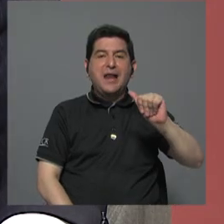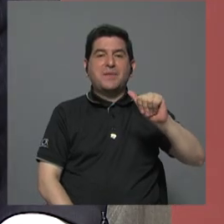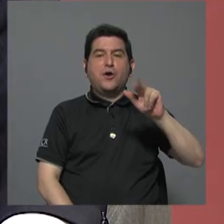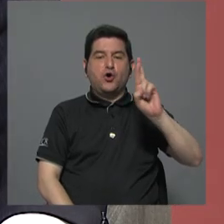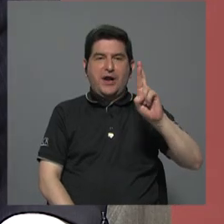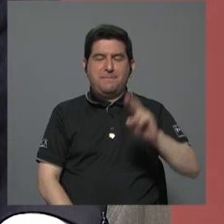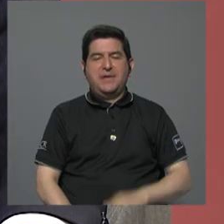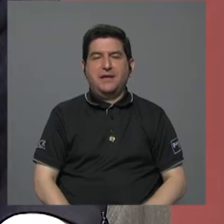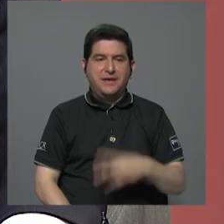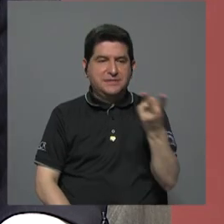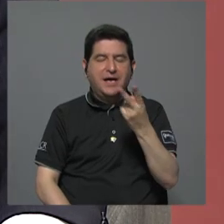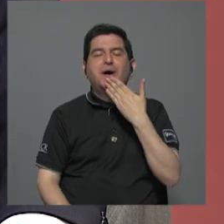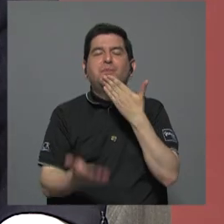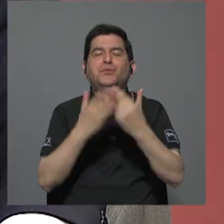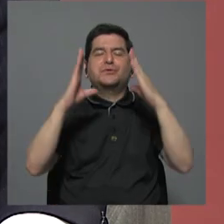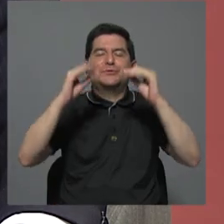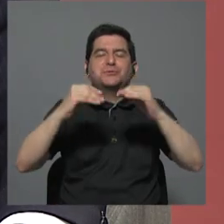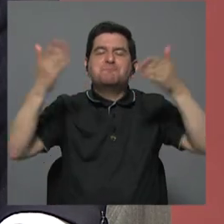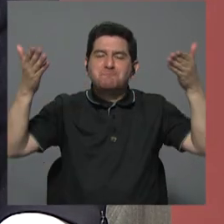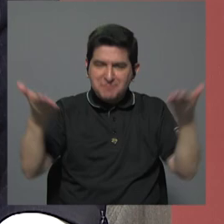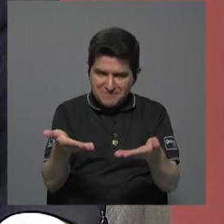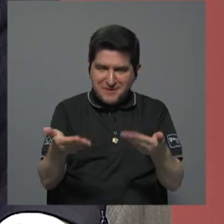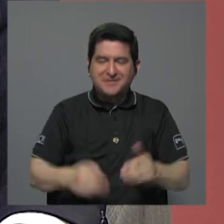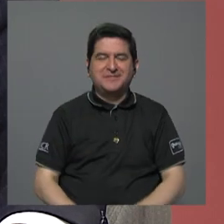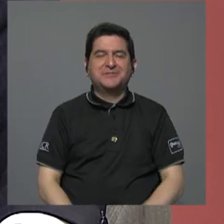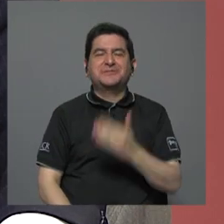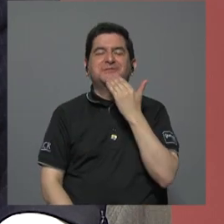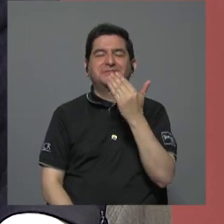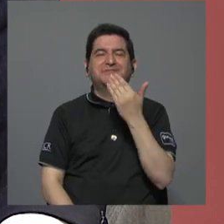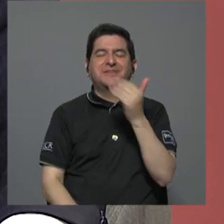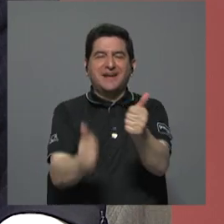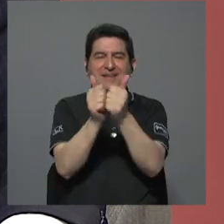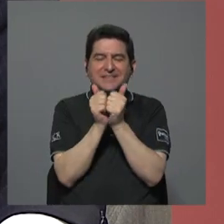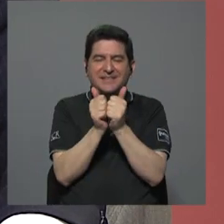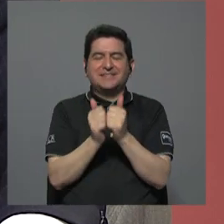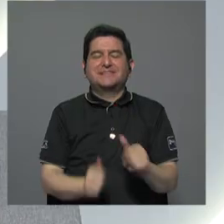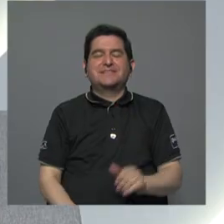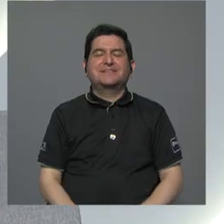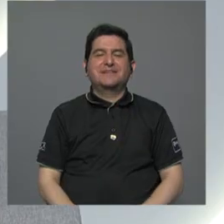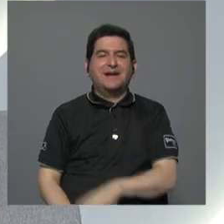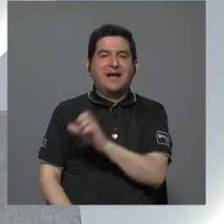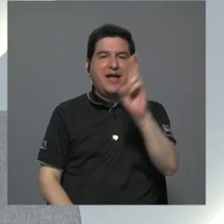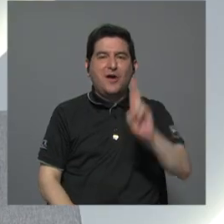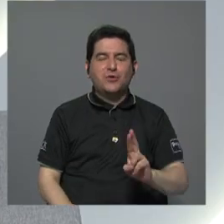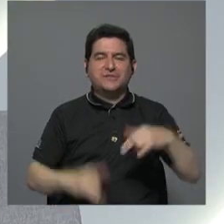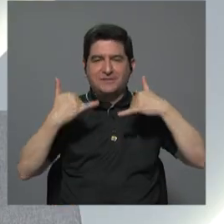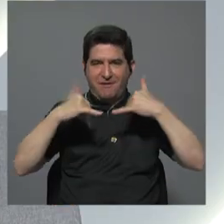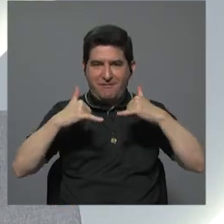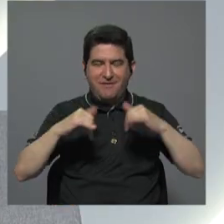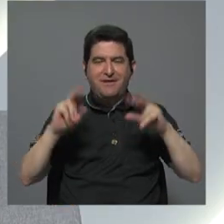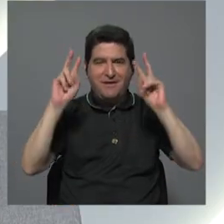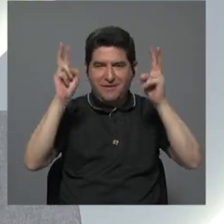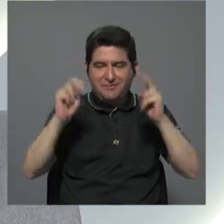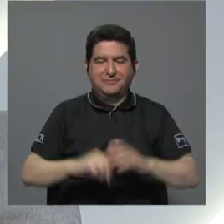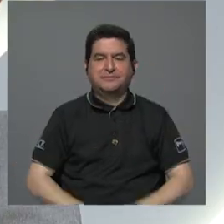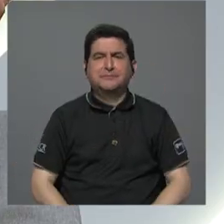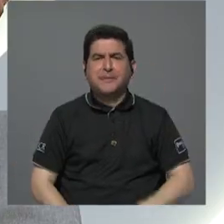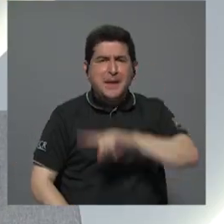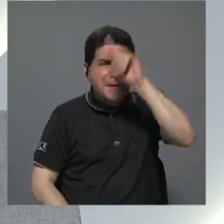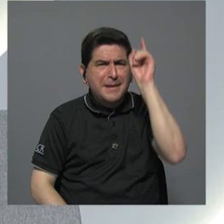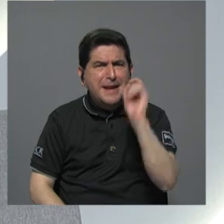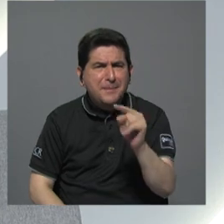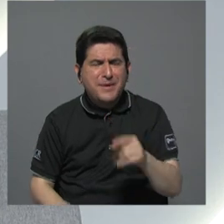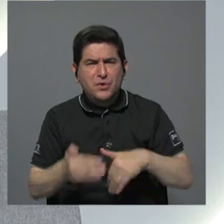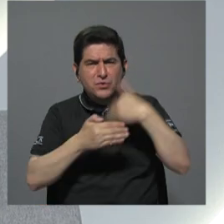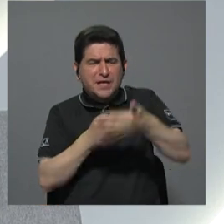Ramírez. Gracias a ambos, buenas noches, bienvenidos, gracias por acompañarnos en Costa Rica en Juego. Bueno, la gran pregunta